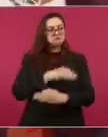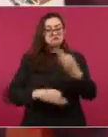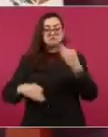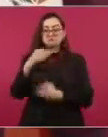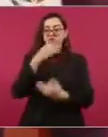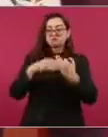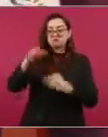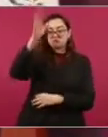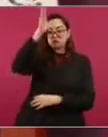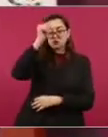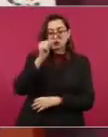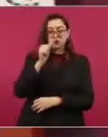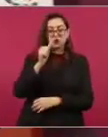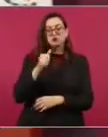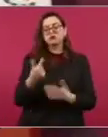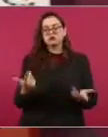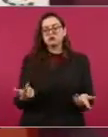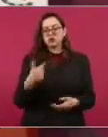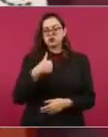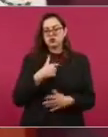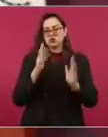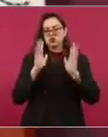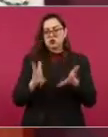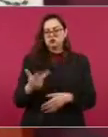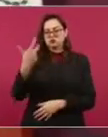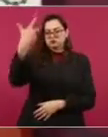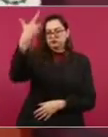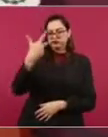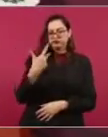Y grabé un mensaje que envié.